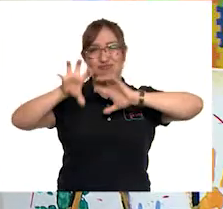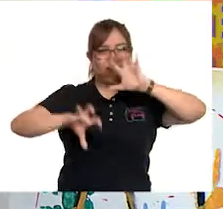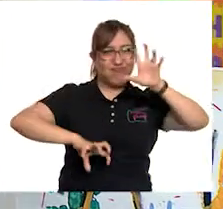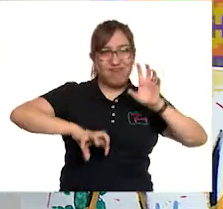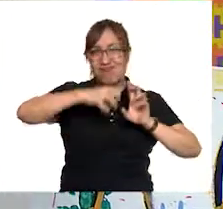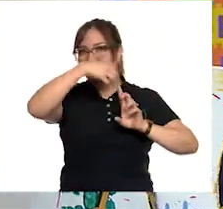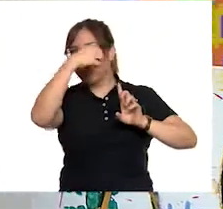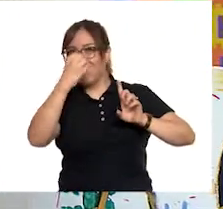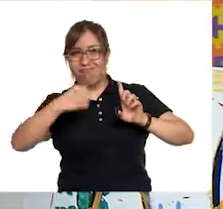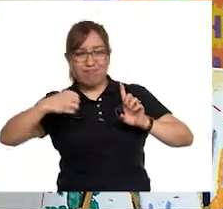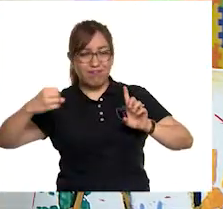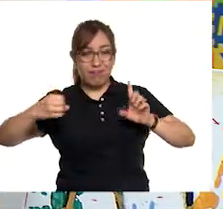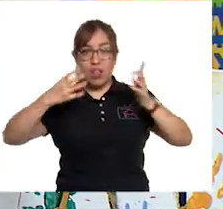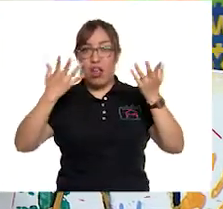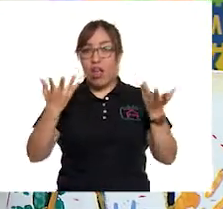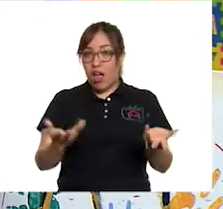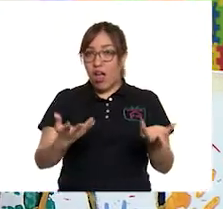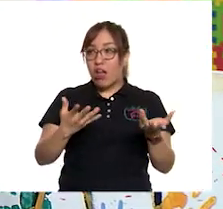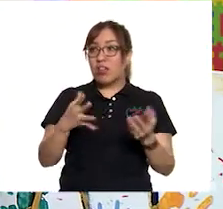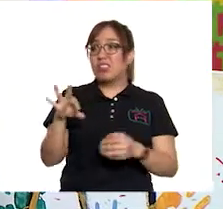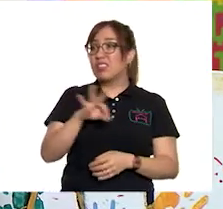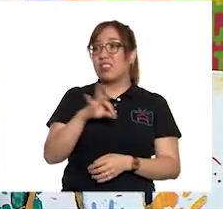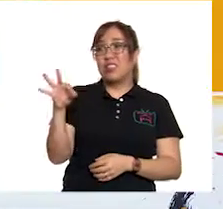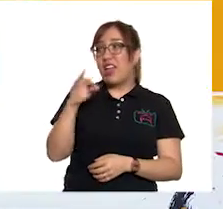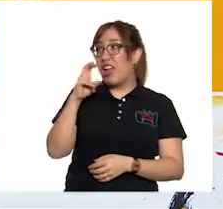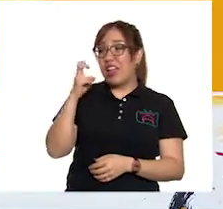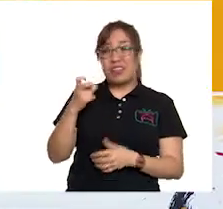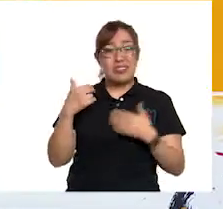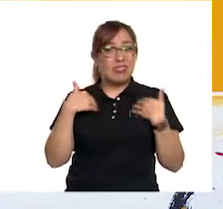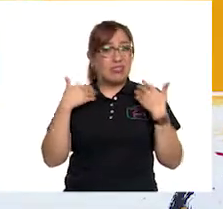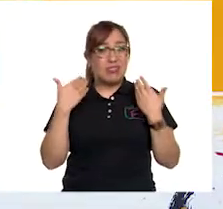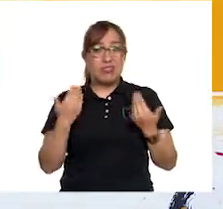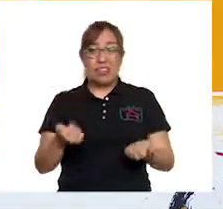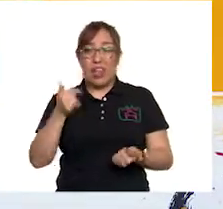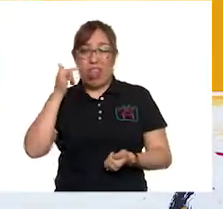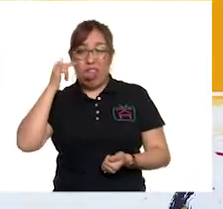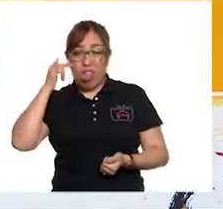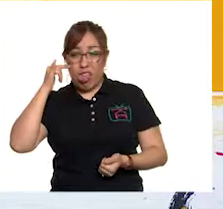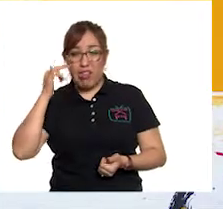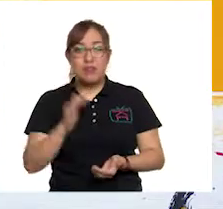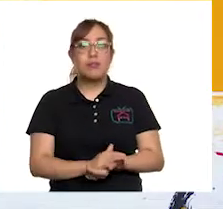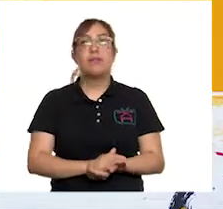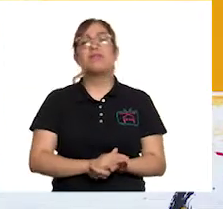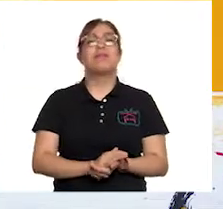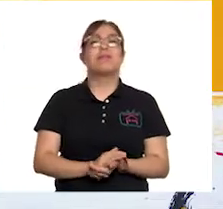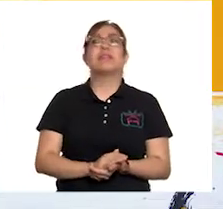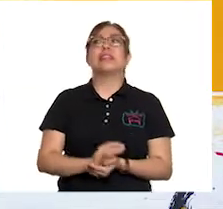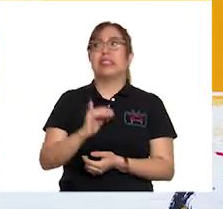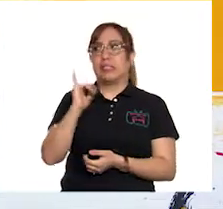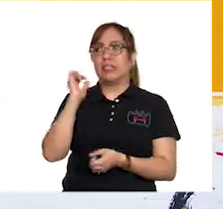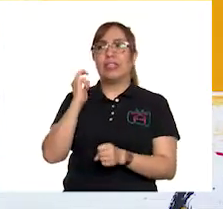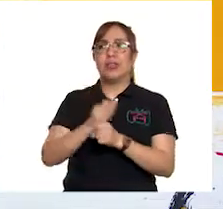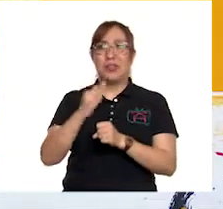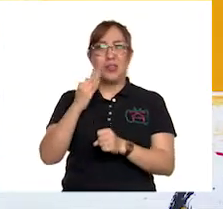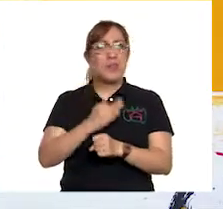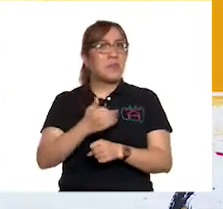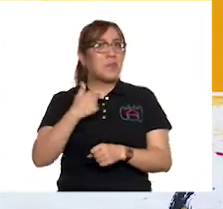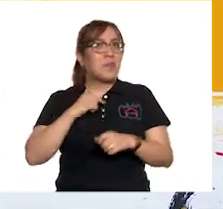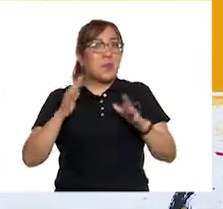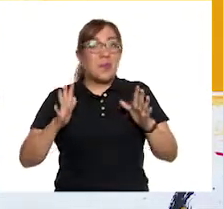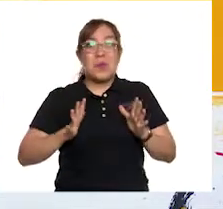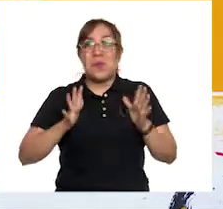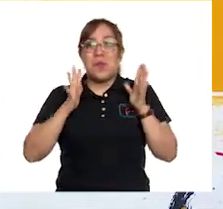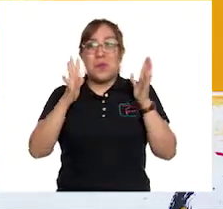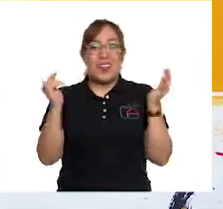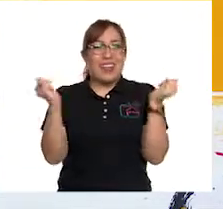Tampoco sabríamos de qué se trata la imagen. ¡Uy! Ahora sí me dejaste muy sorprendido. Y como me dice